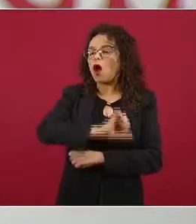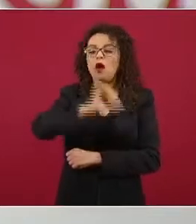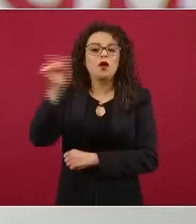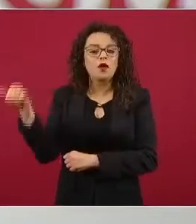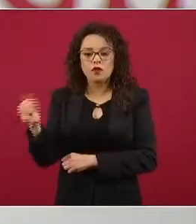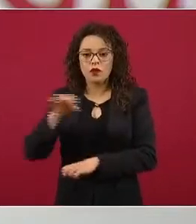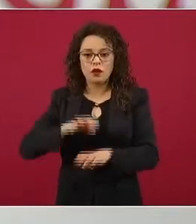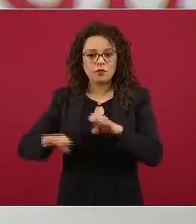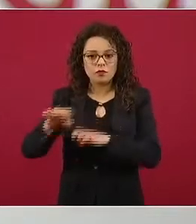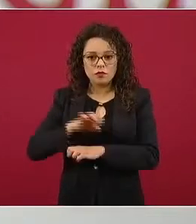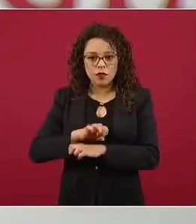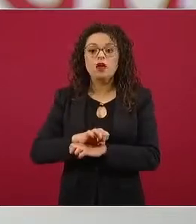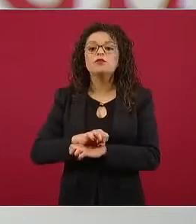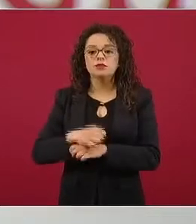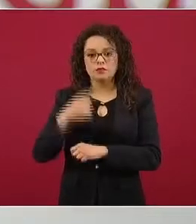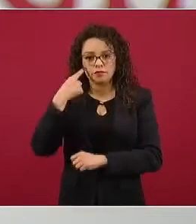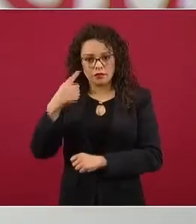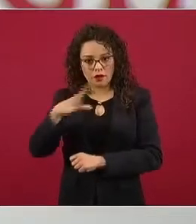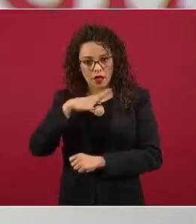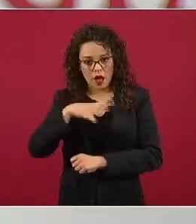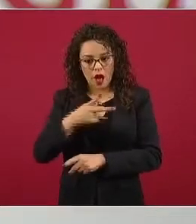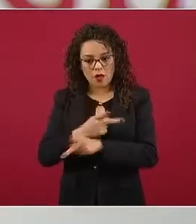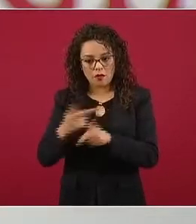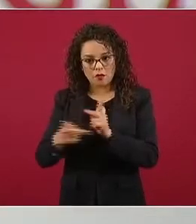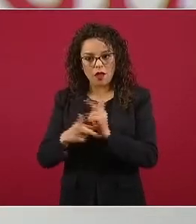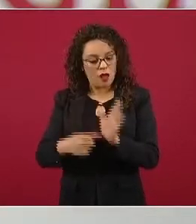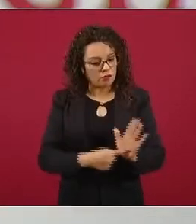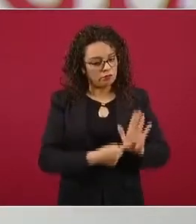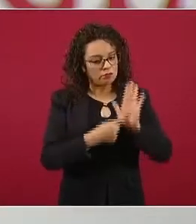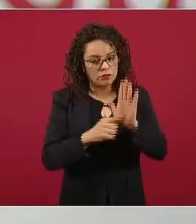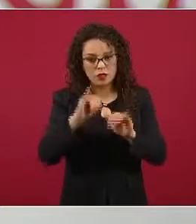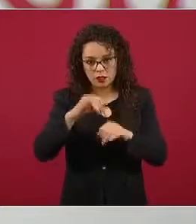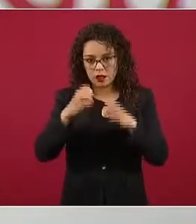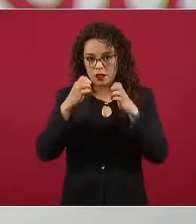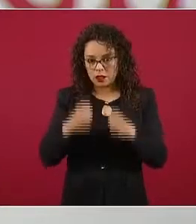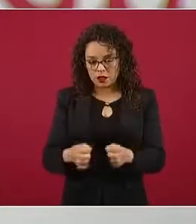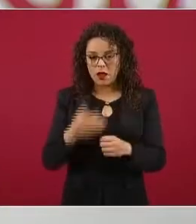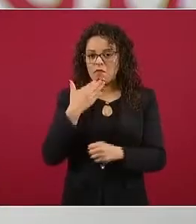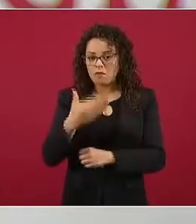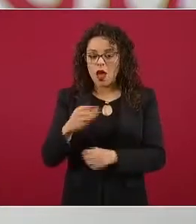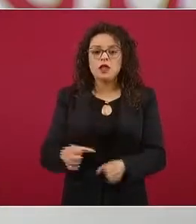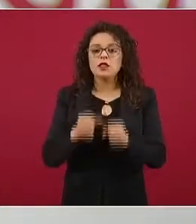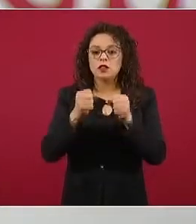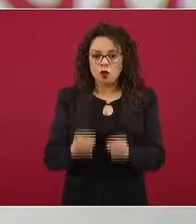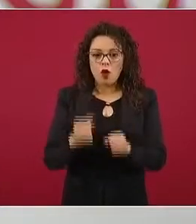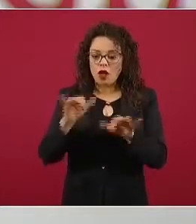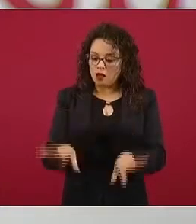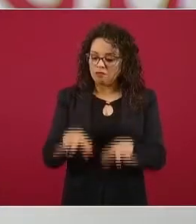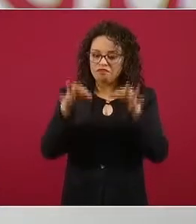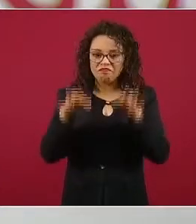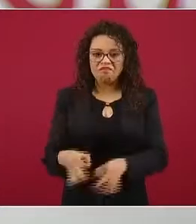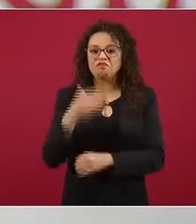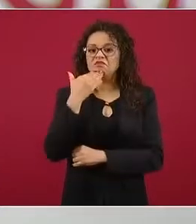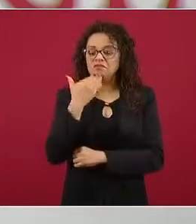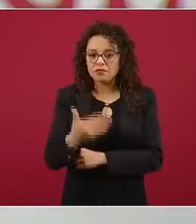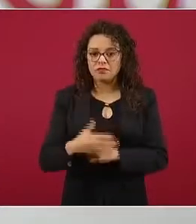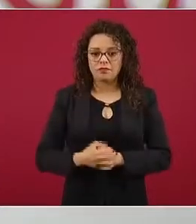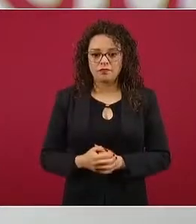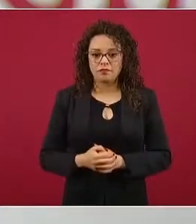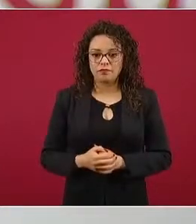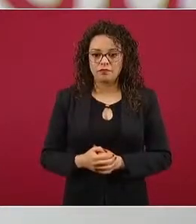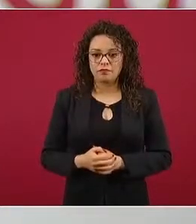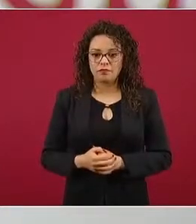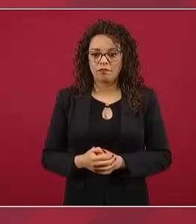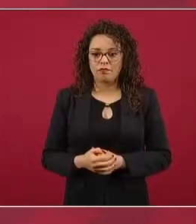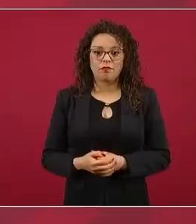presentando productos que garanticen tener seguridad y eficacia. No existe la previsión